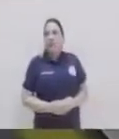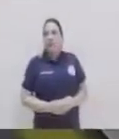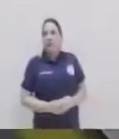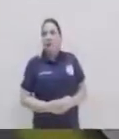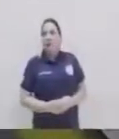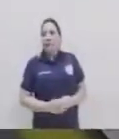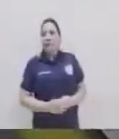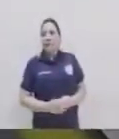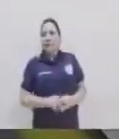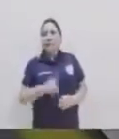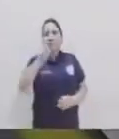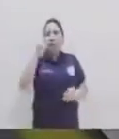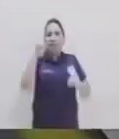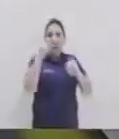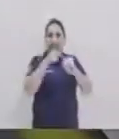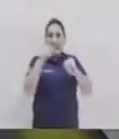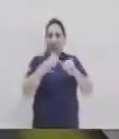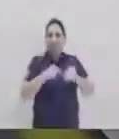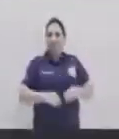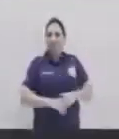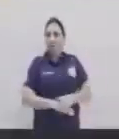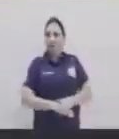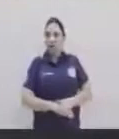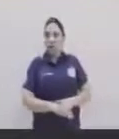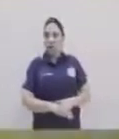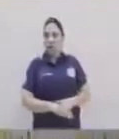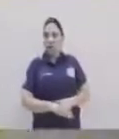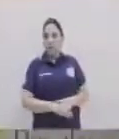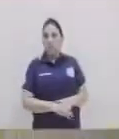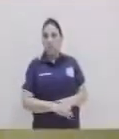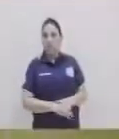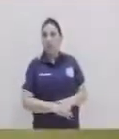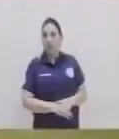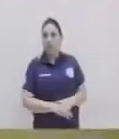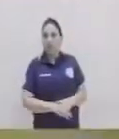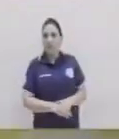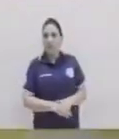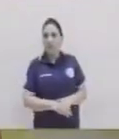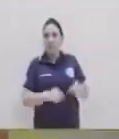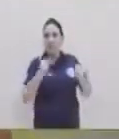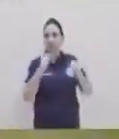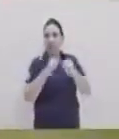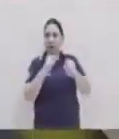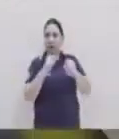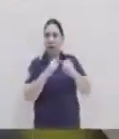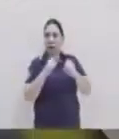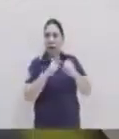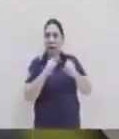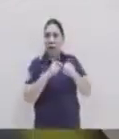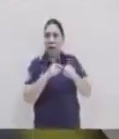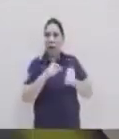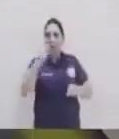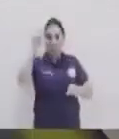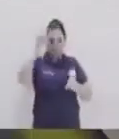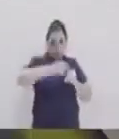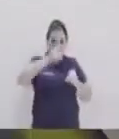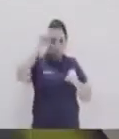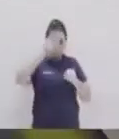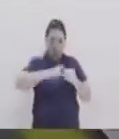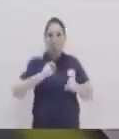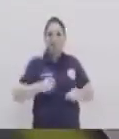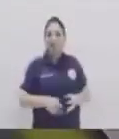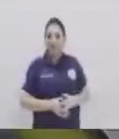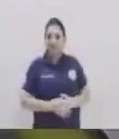iniciamos con los dos clavos los dos clavos te imaginarás ¿dónde crees que van los clavos? Creo que los vamos a meter en los limones